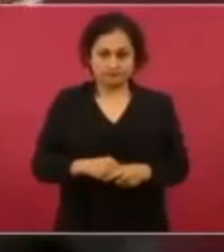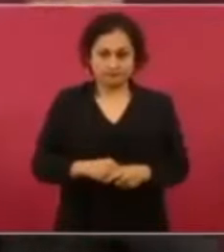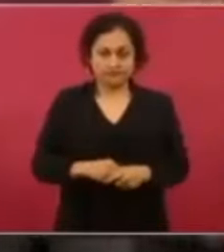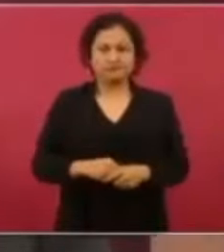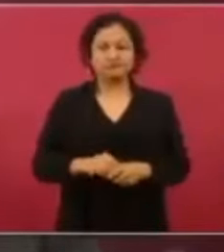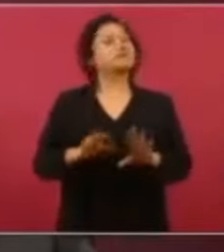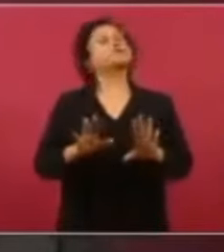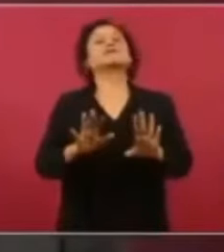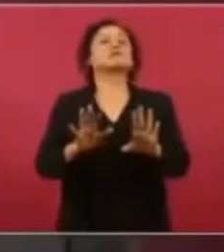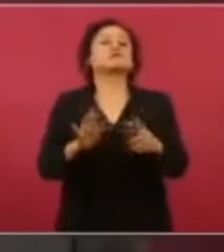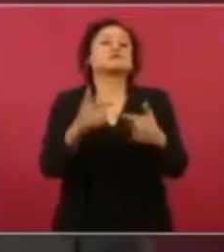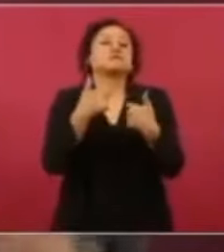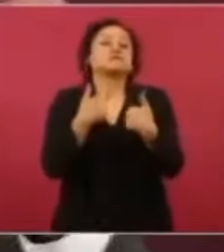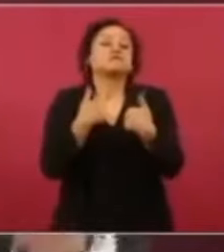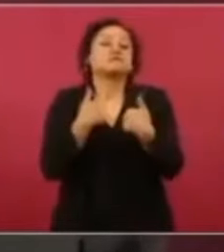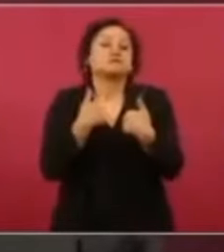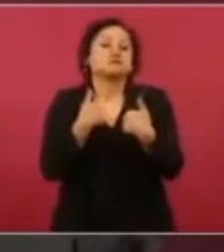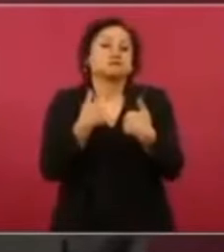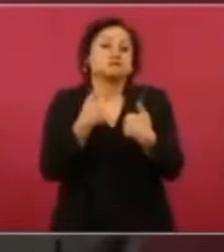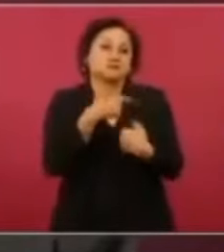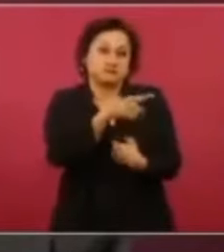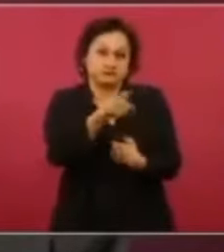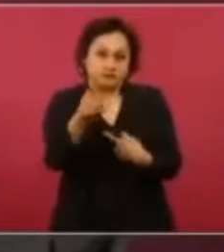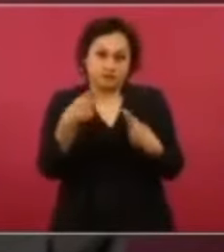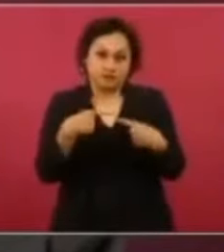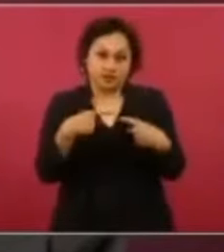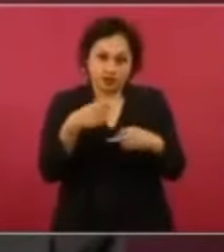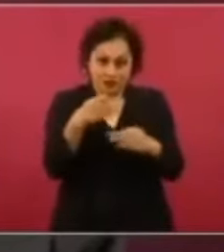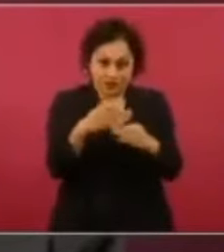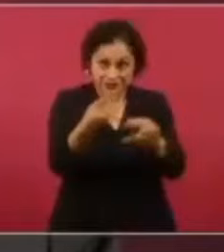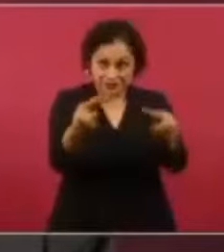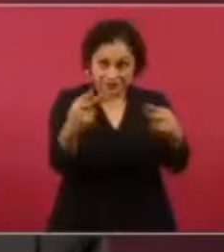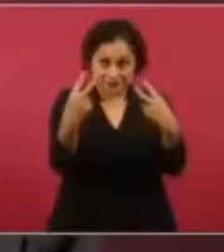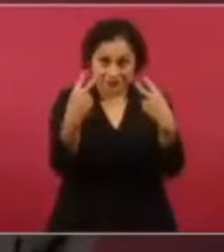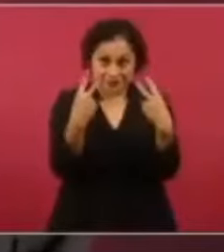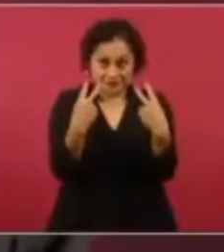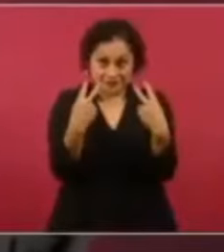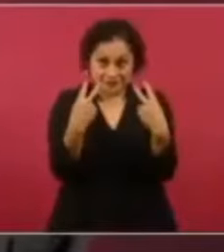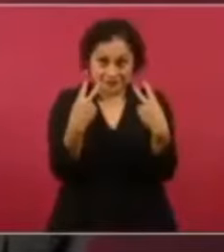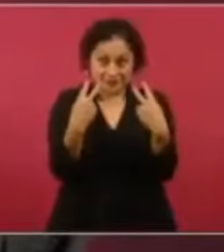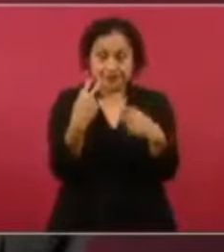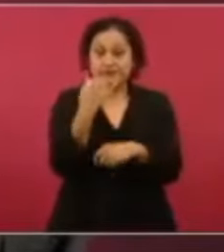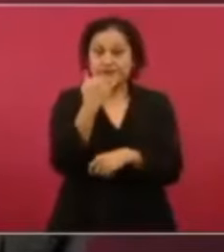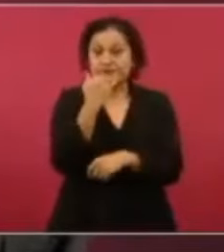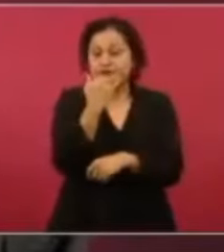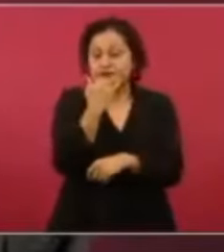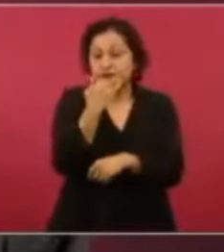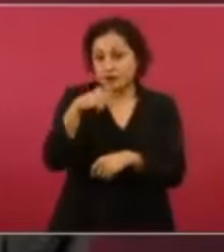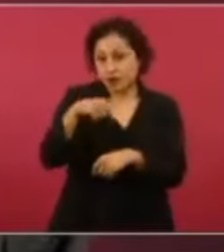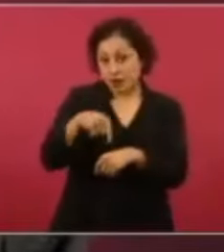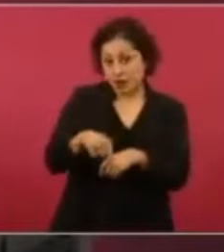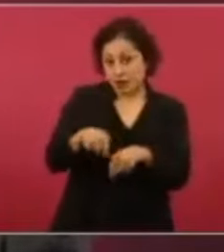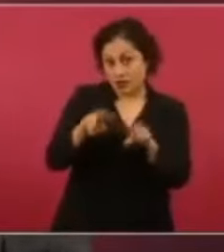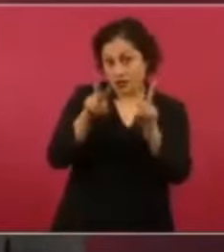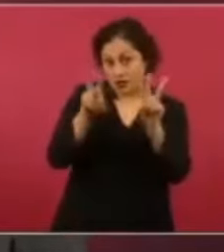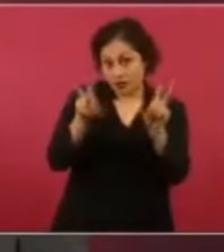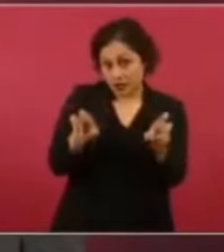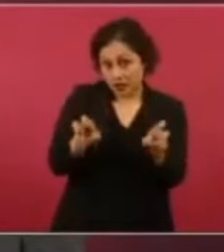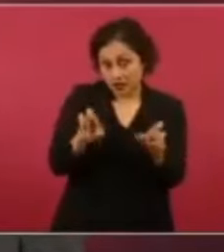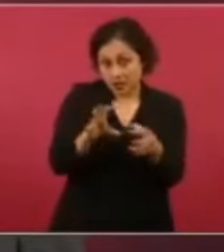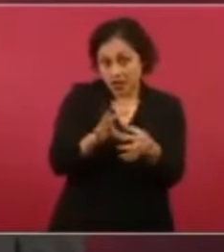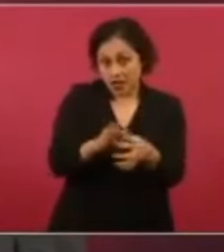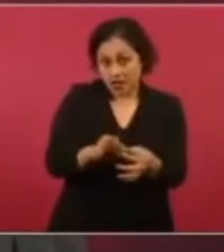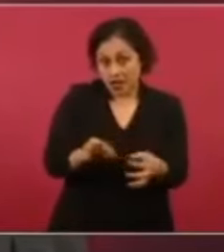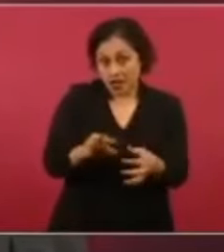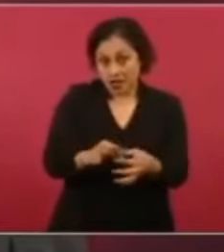Yo les digo a la gente que nos está viendo, no tocamos los temas estos, no,